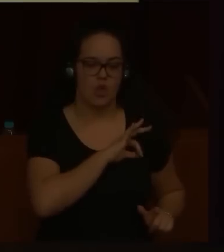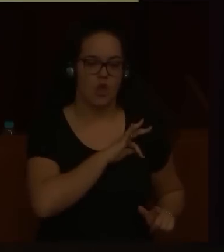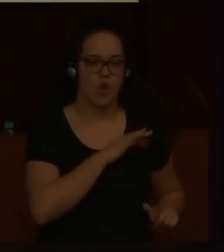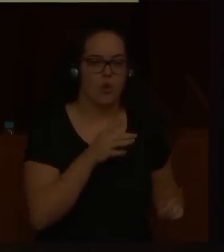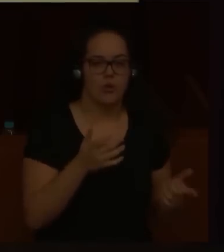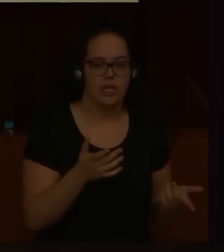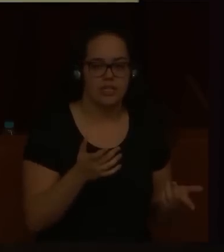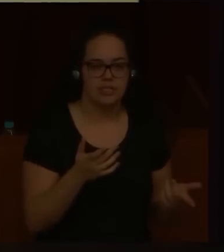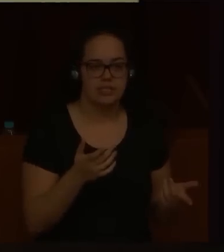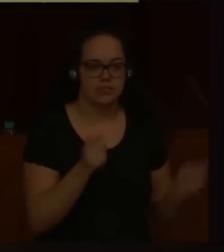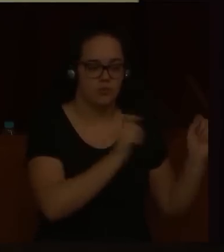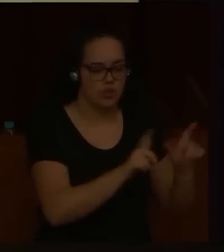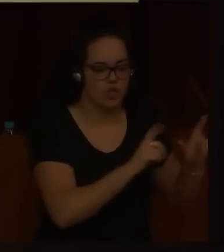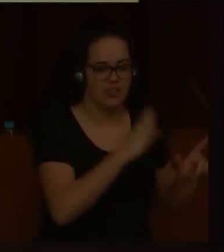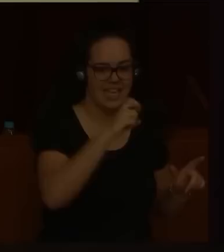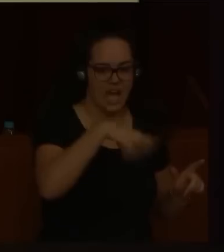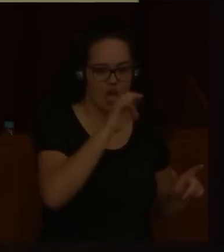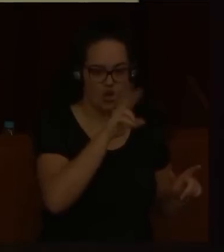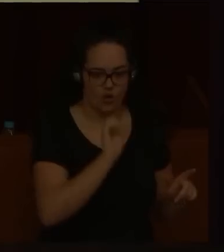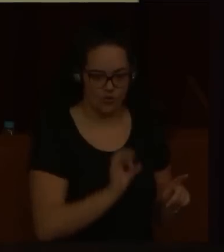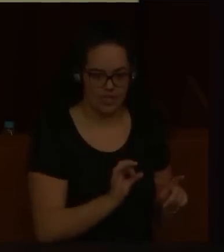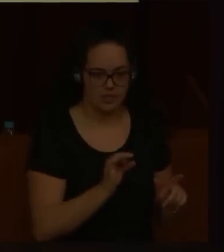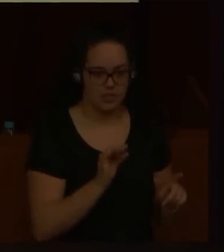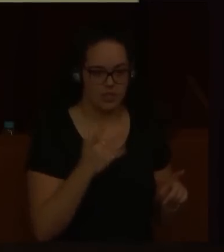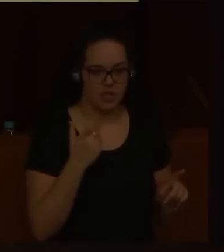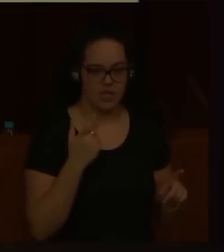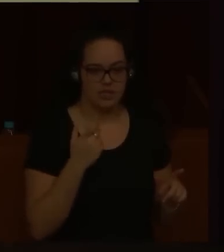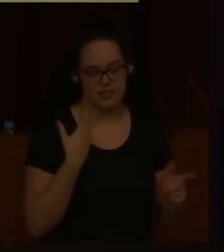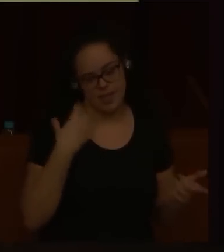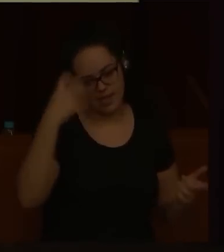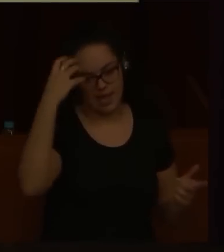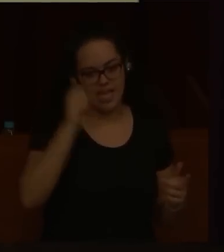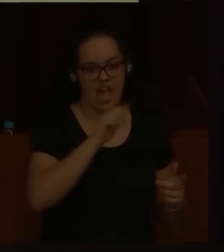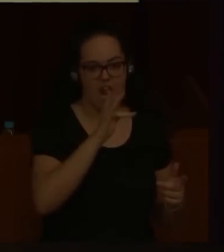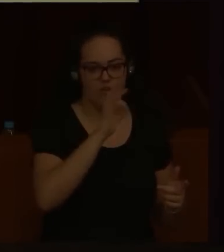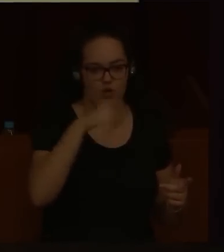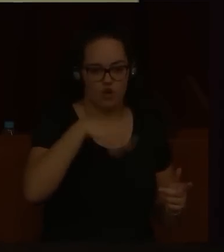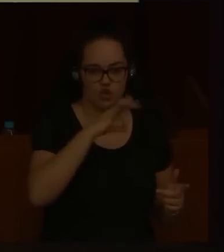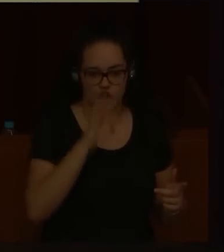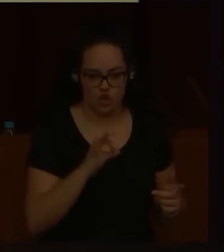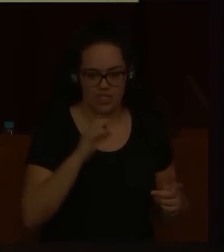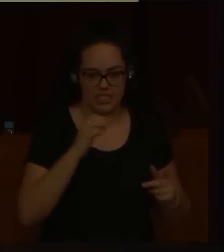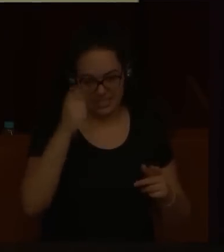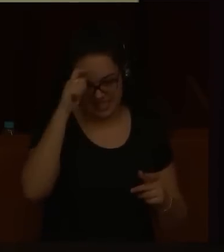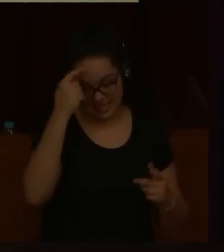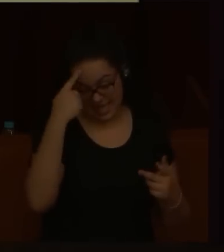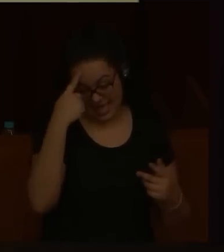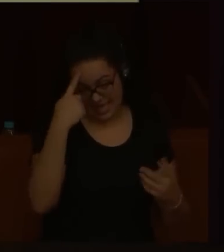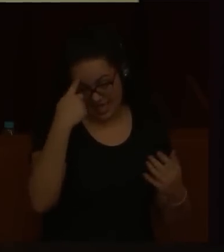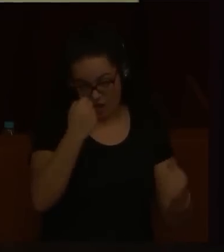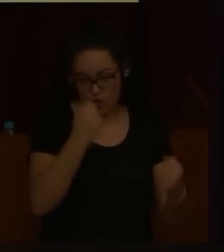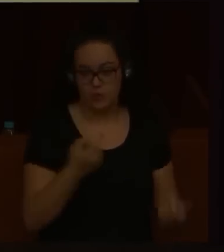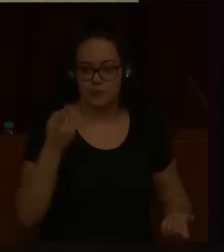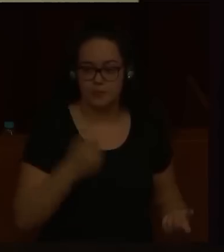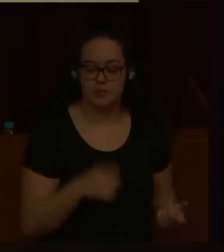relacionada con cánovas, con la encomienda de la Orden Civil de Alfonso X el Sabio. Es miembro de los patronatos del Museo de Bellas